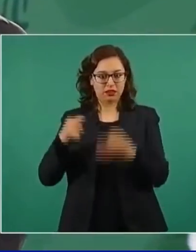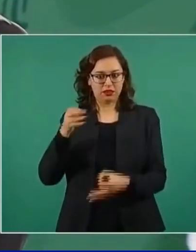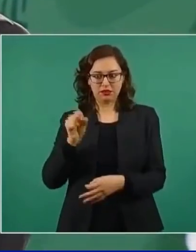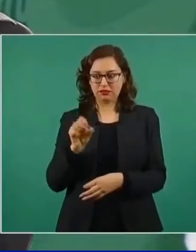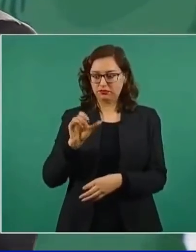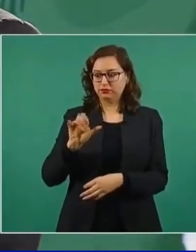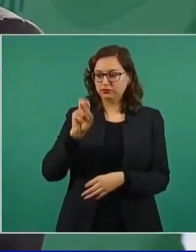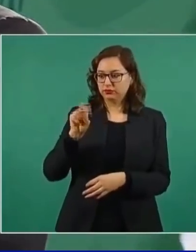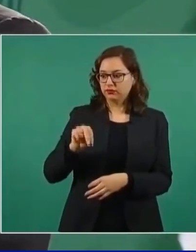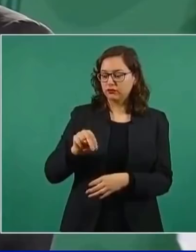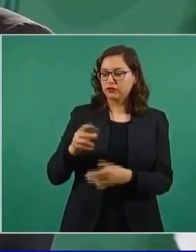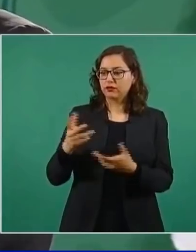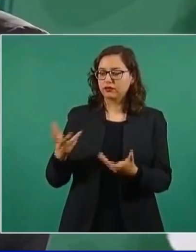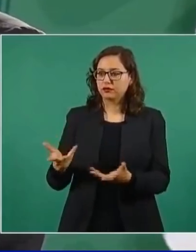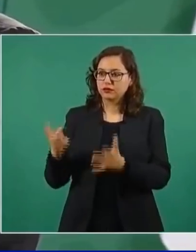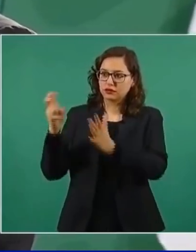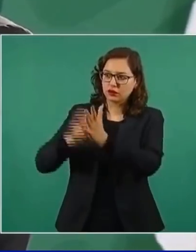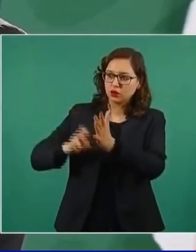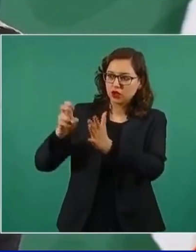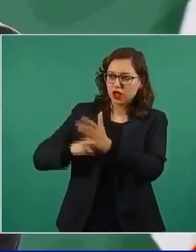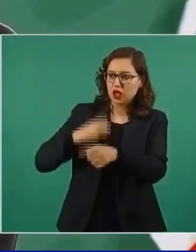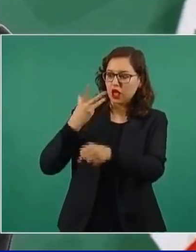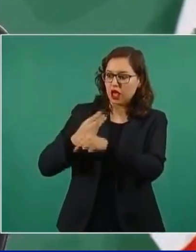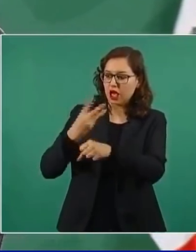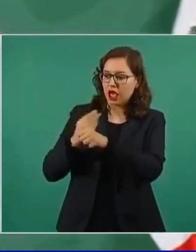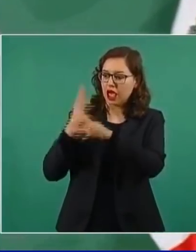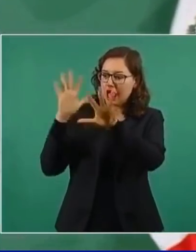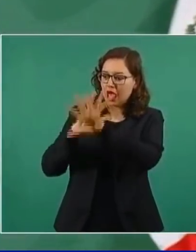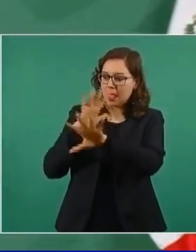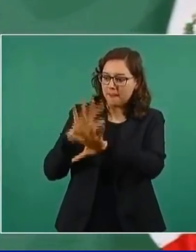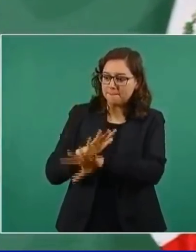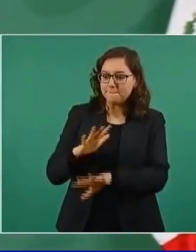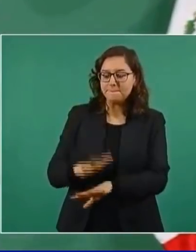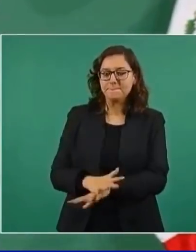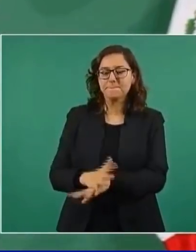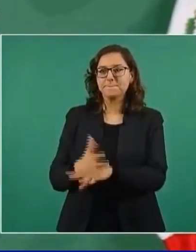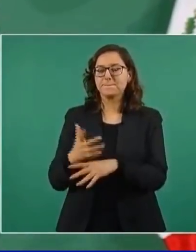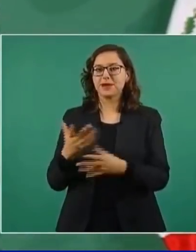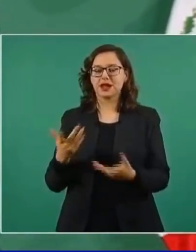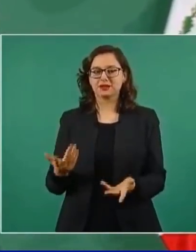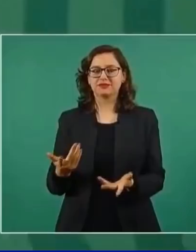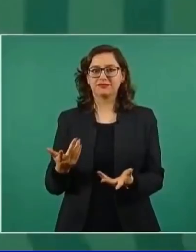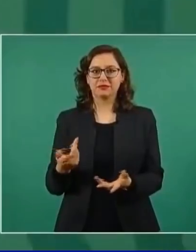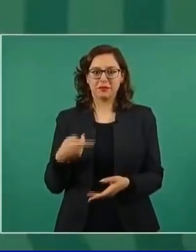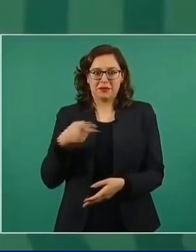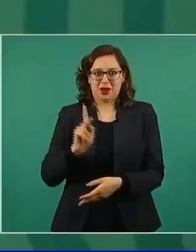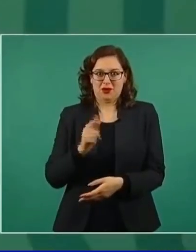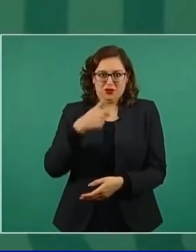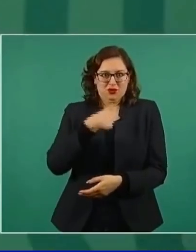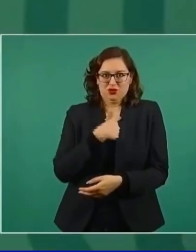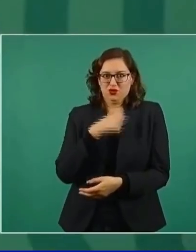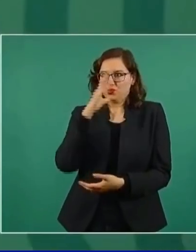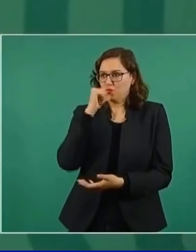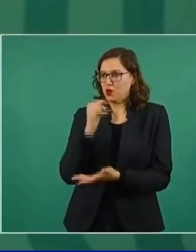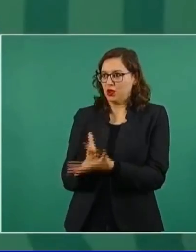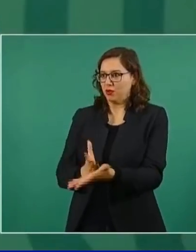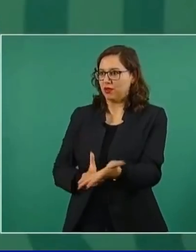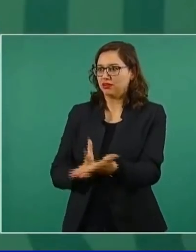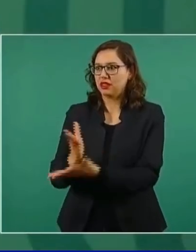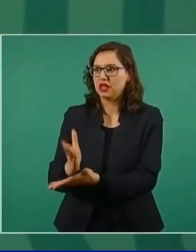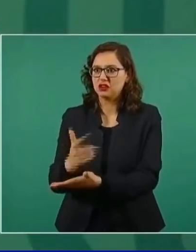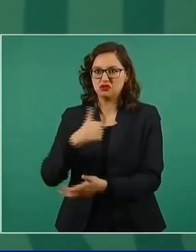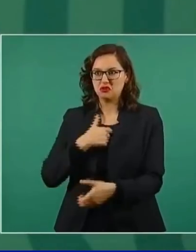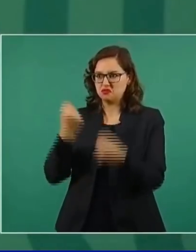el sometimiento al Poder Ejecutivo?